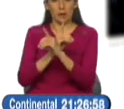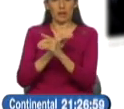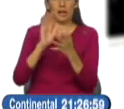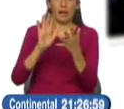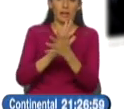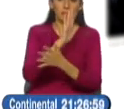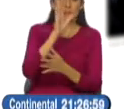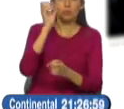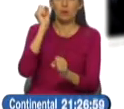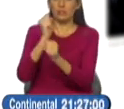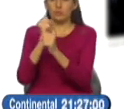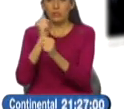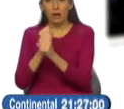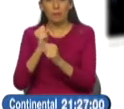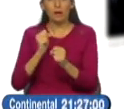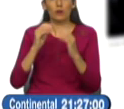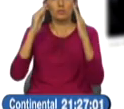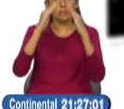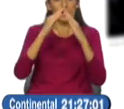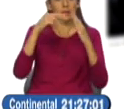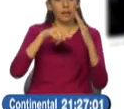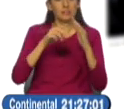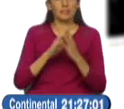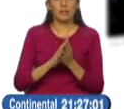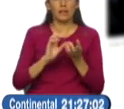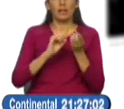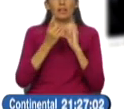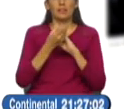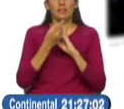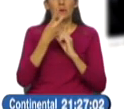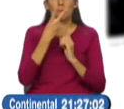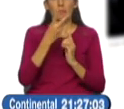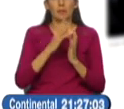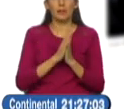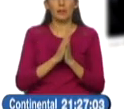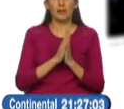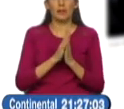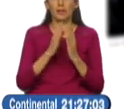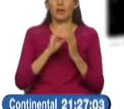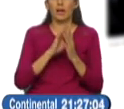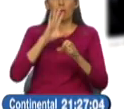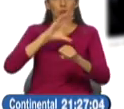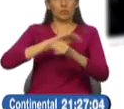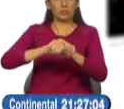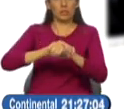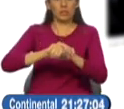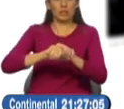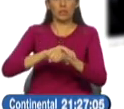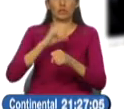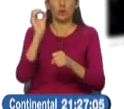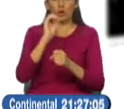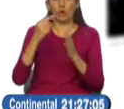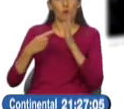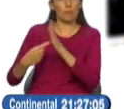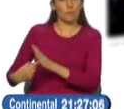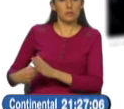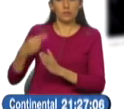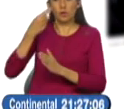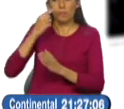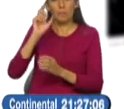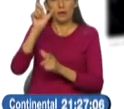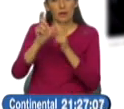escuelas los lugares de trabajo y el hogar. Convirtió en delito cualquier forma de abuso trato inhumano o degradante y